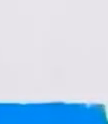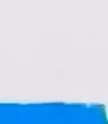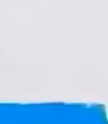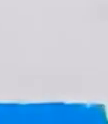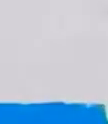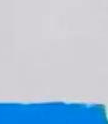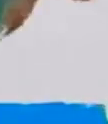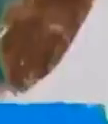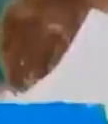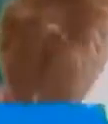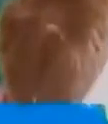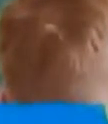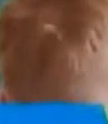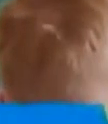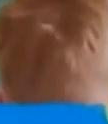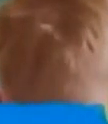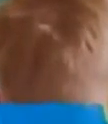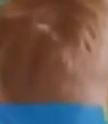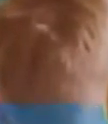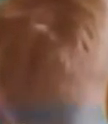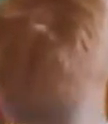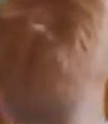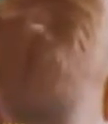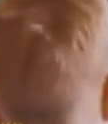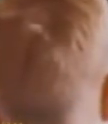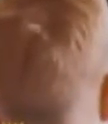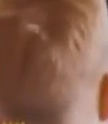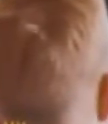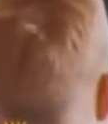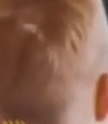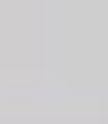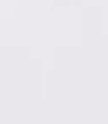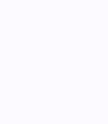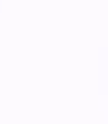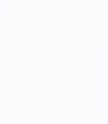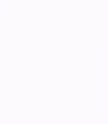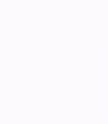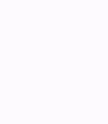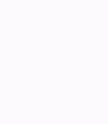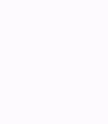A continuación, Comunicación y Lenguaje, quinto primaria.